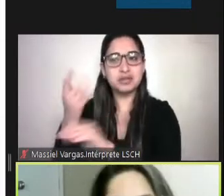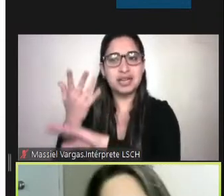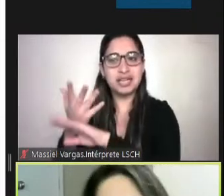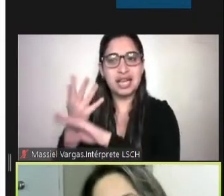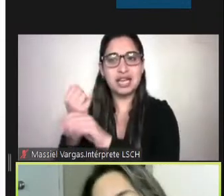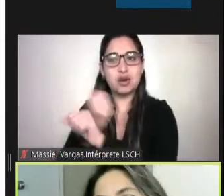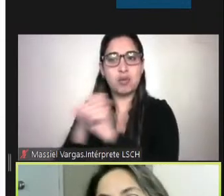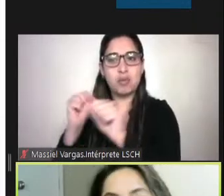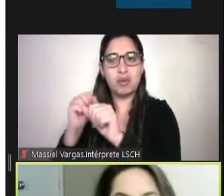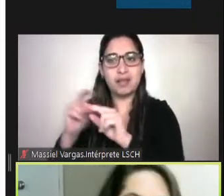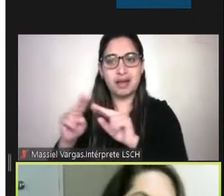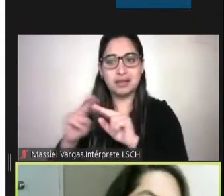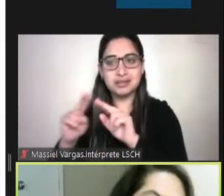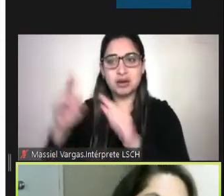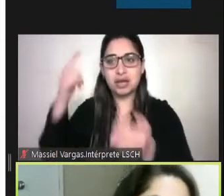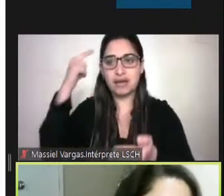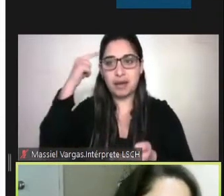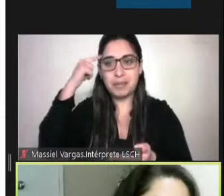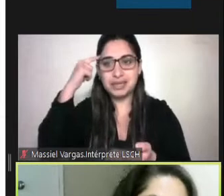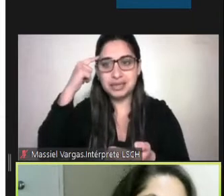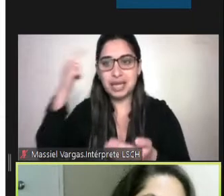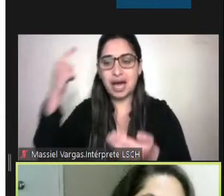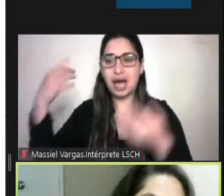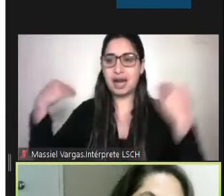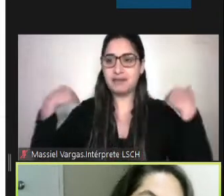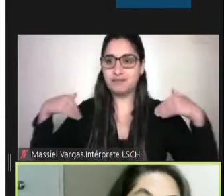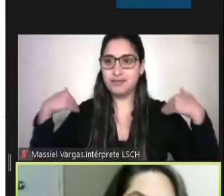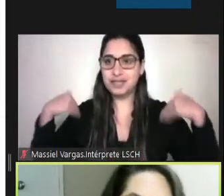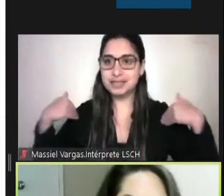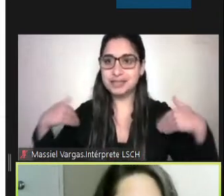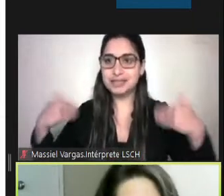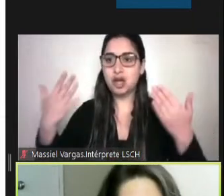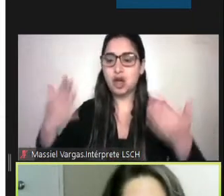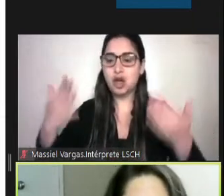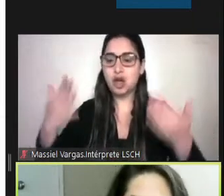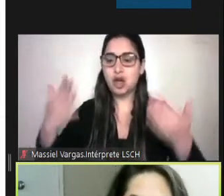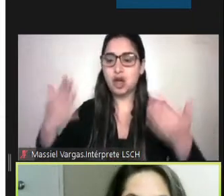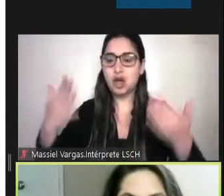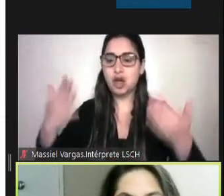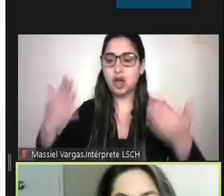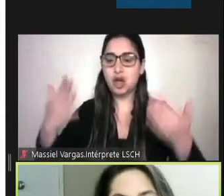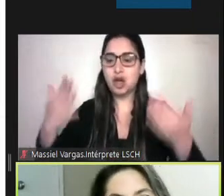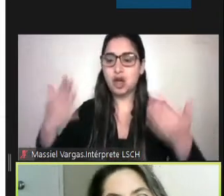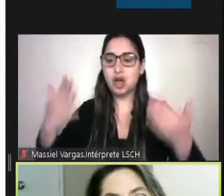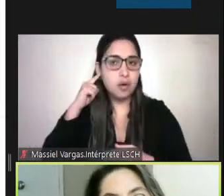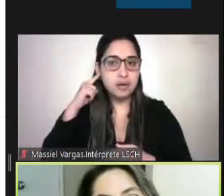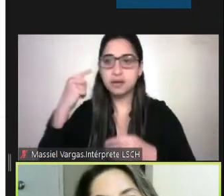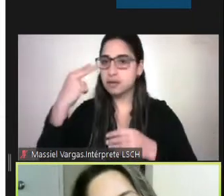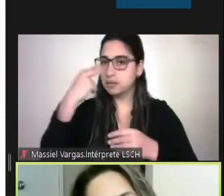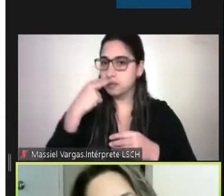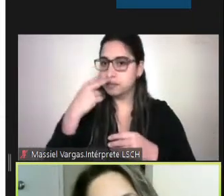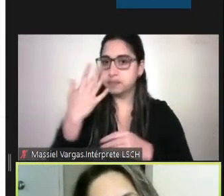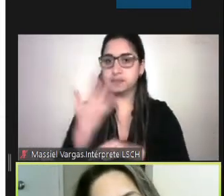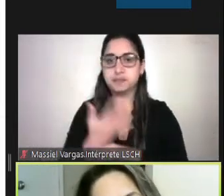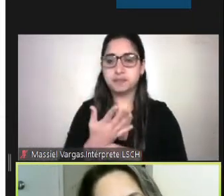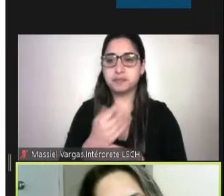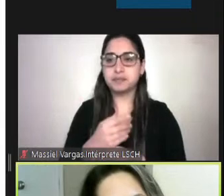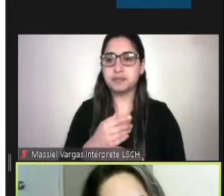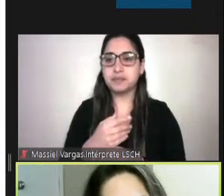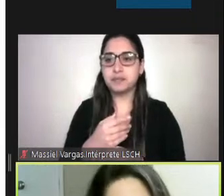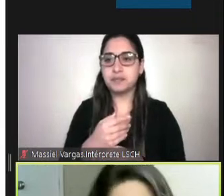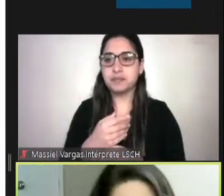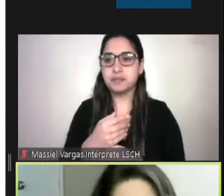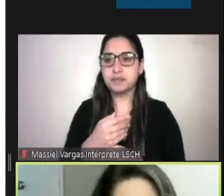de carácter mental, de carácter físico, sensorial, etcétera. Que al interactuar con ciertas barreras del